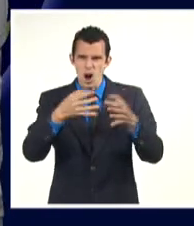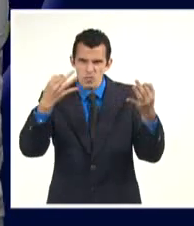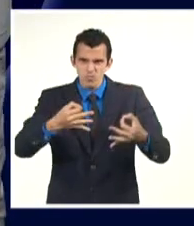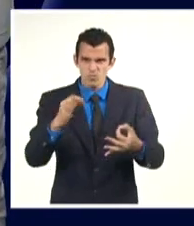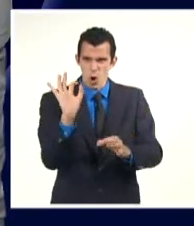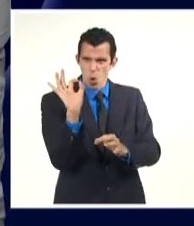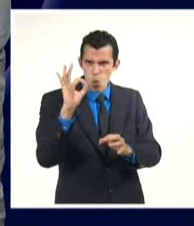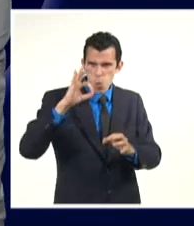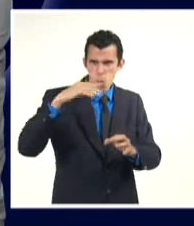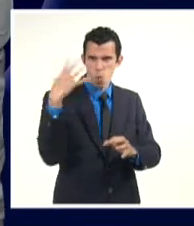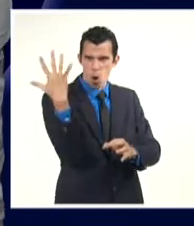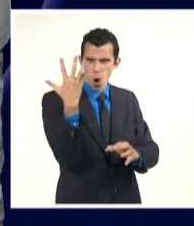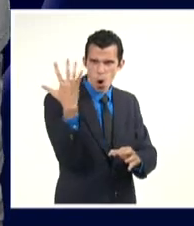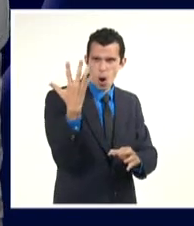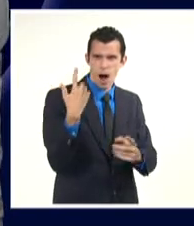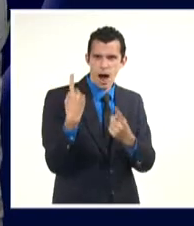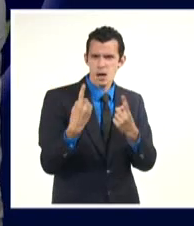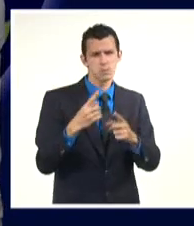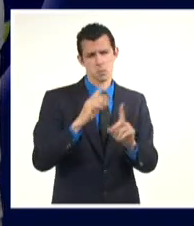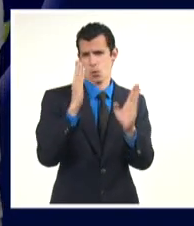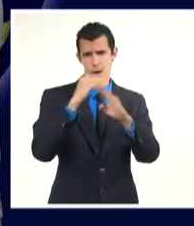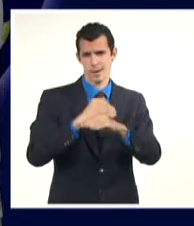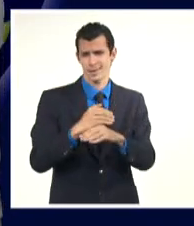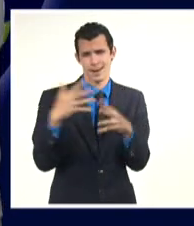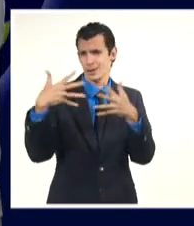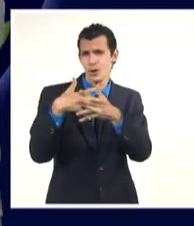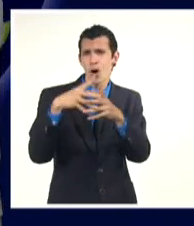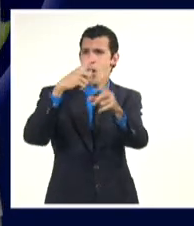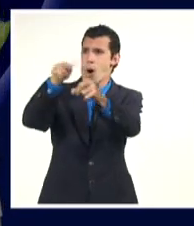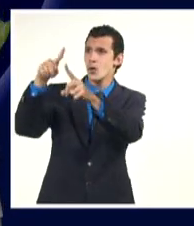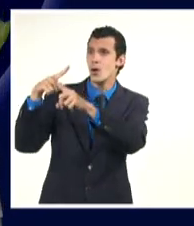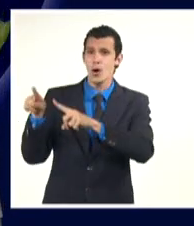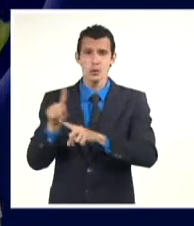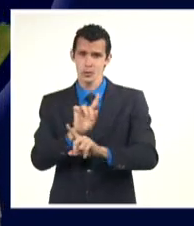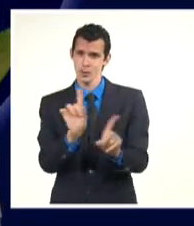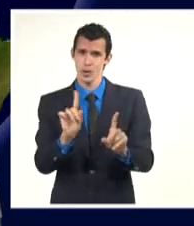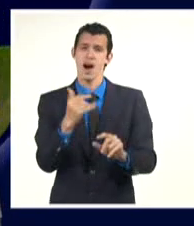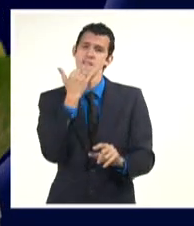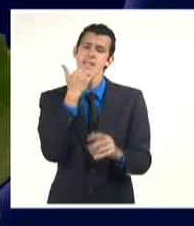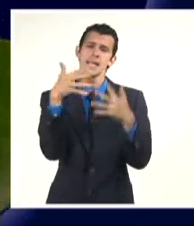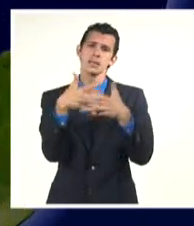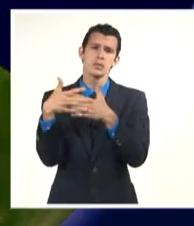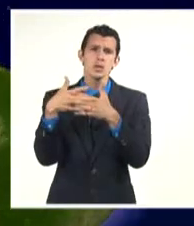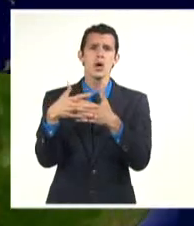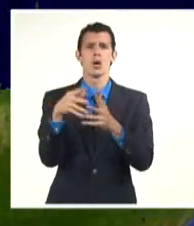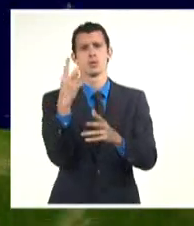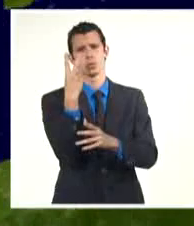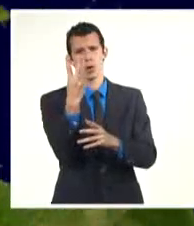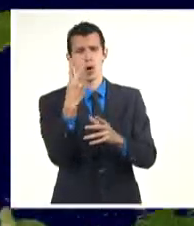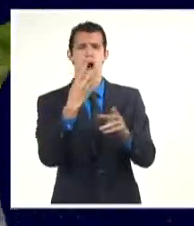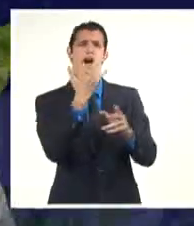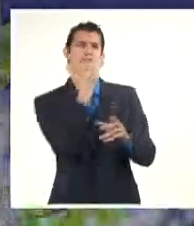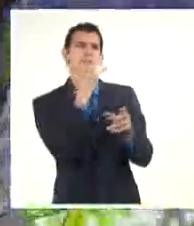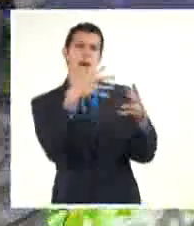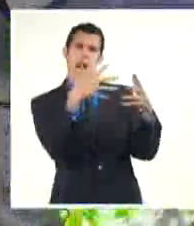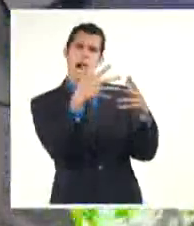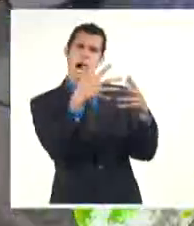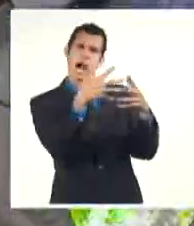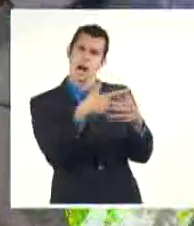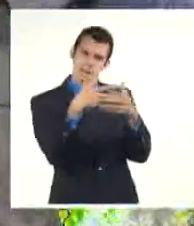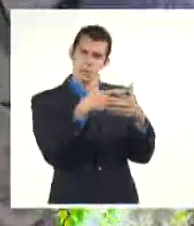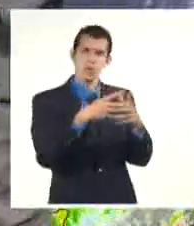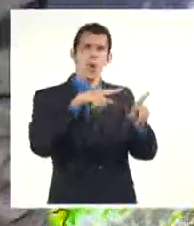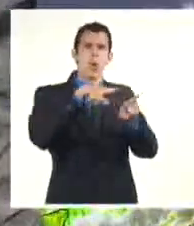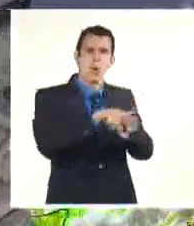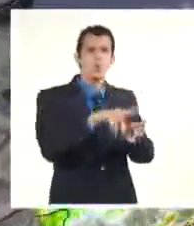de lluvia intensa. Lo digo para aclaración, pero miren ustedes que Álex se vino a formar esta madrugada después de